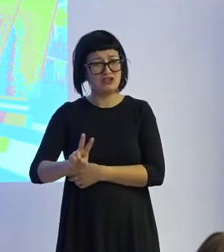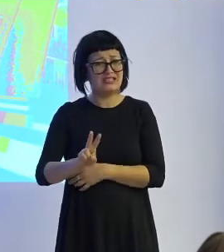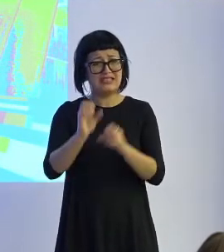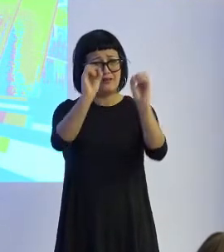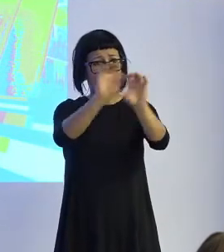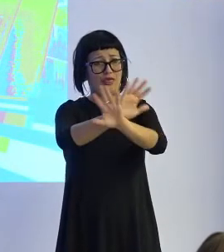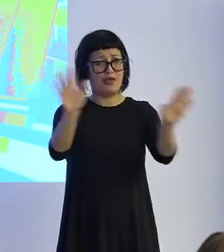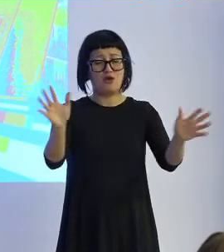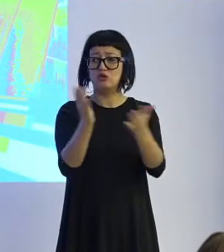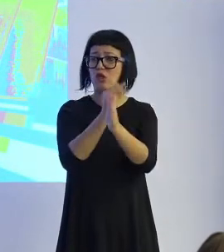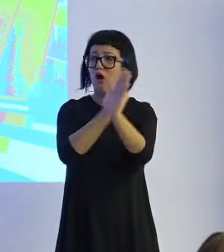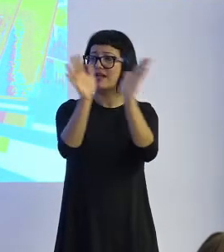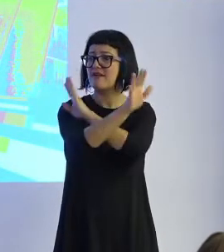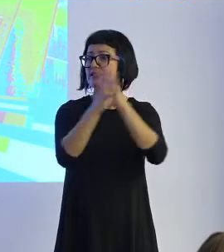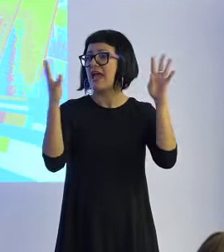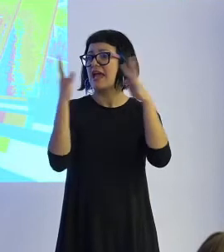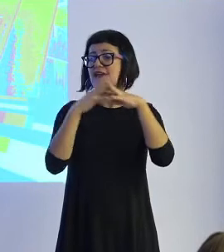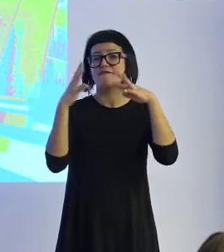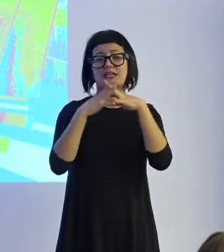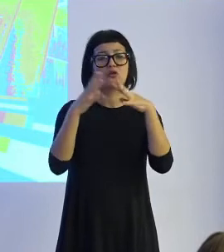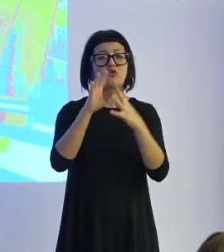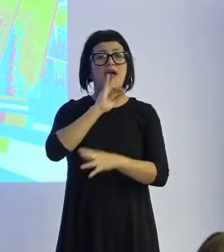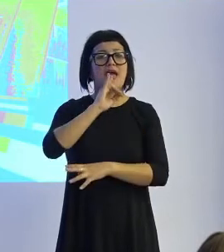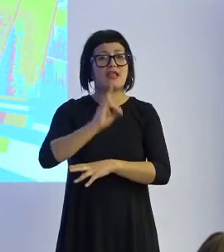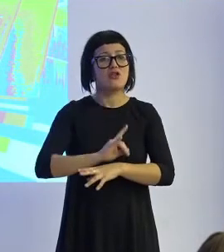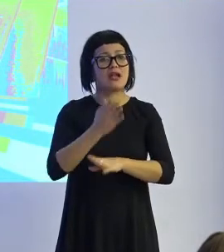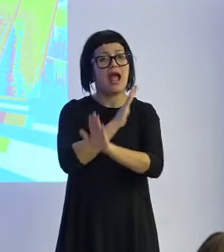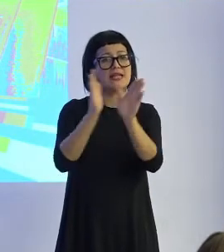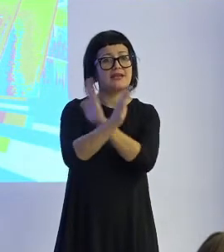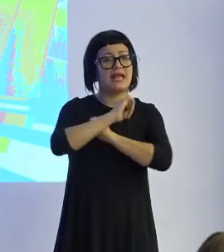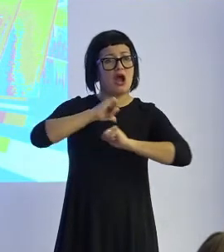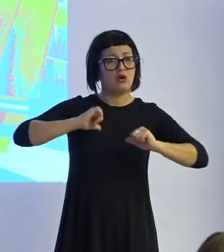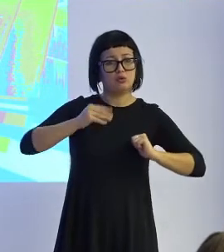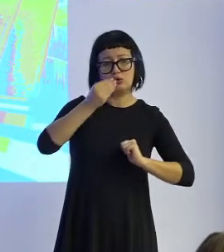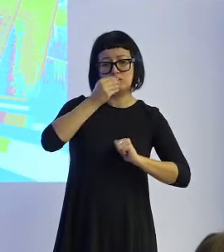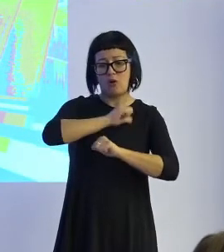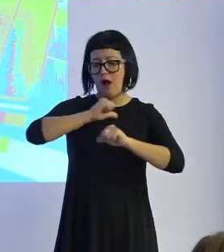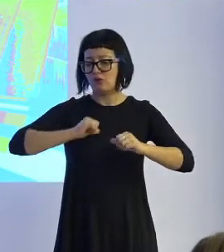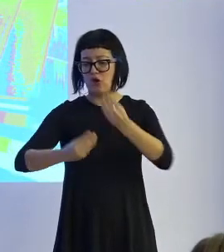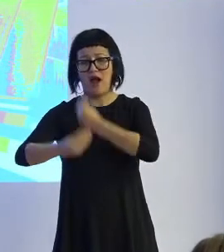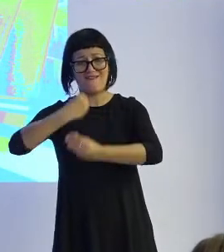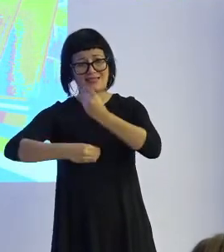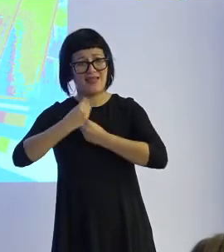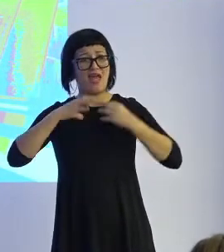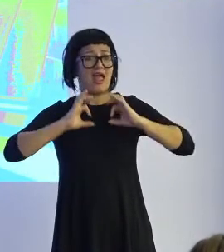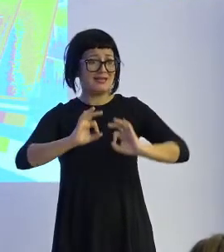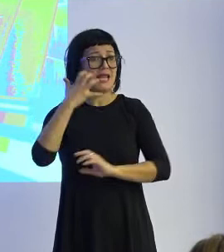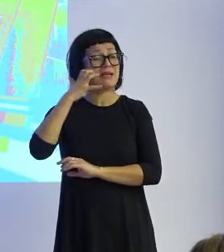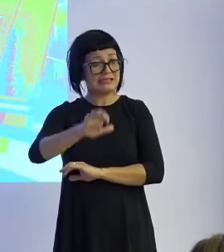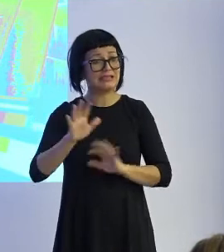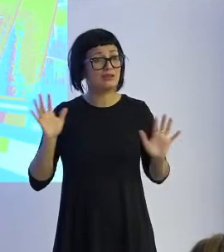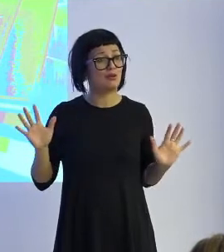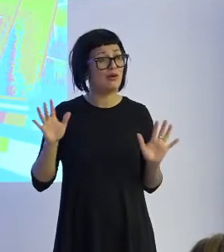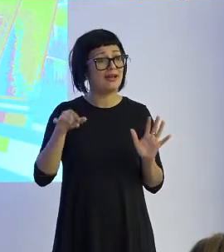infraestructura tecnológica para autoconsumo autoabastecimiento etcétera es realmente singular a partir de